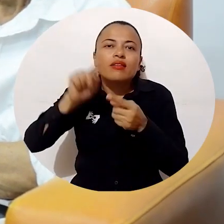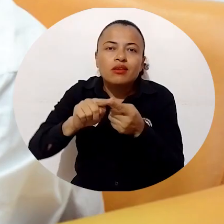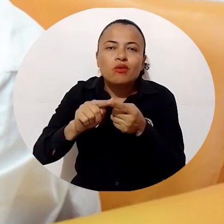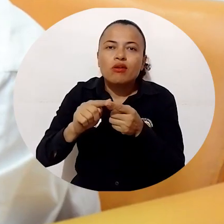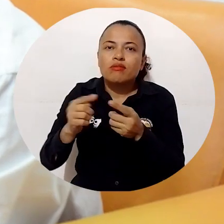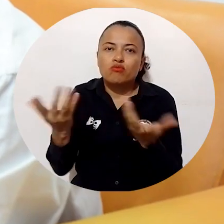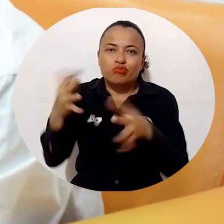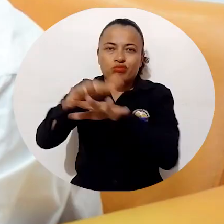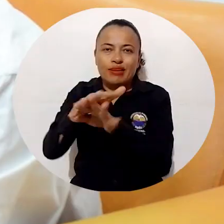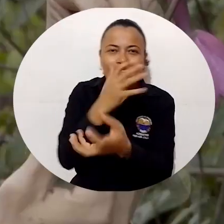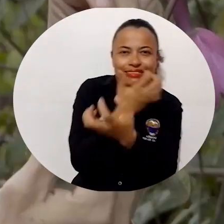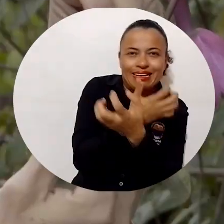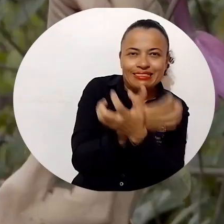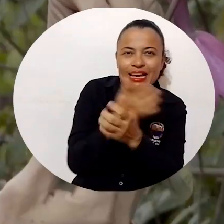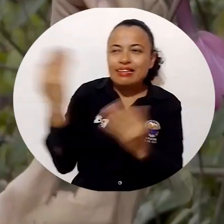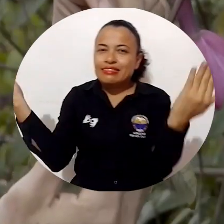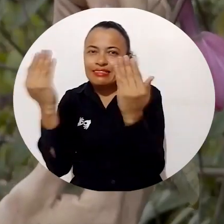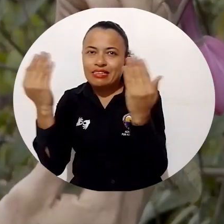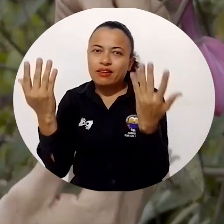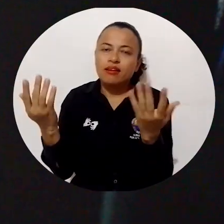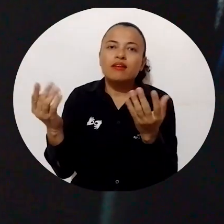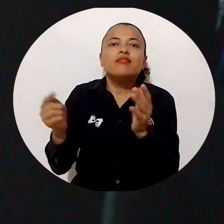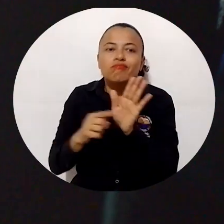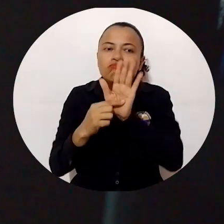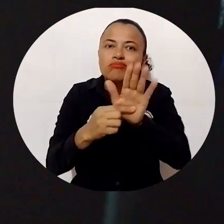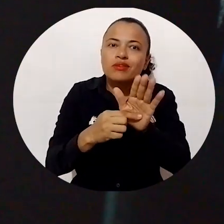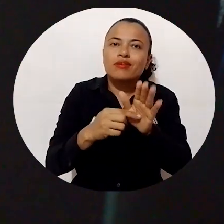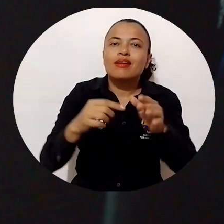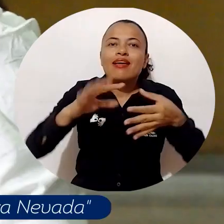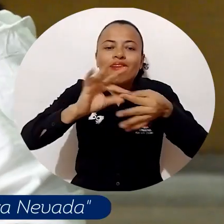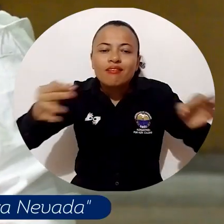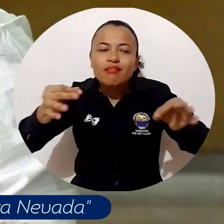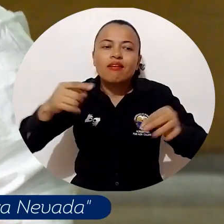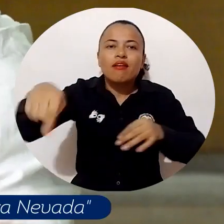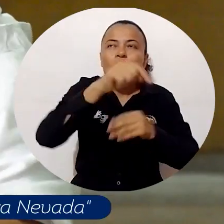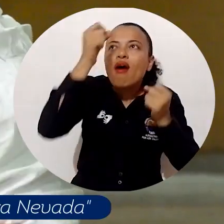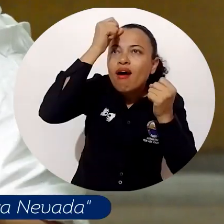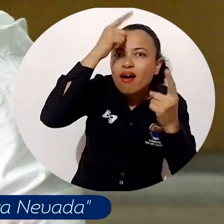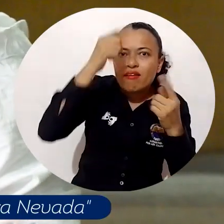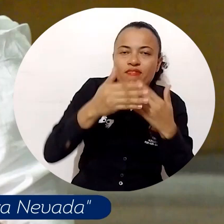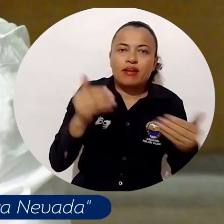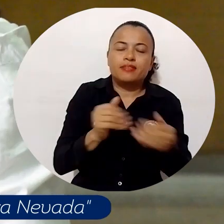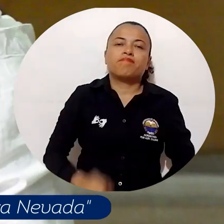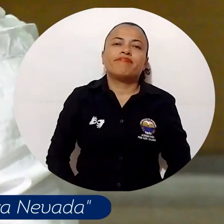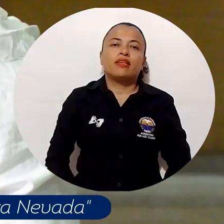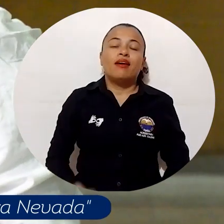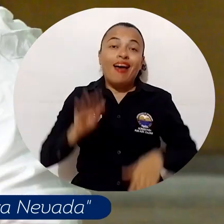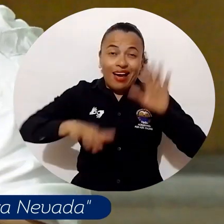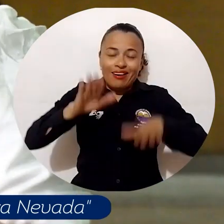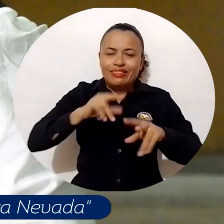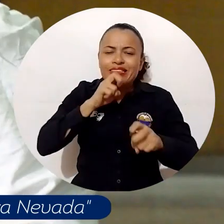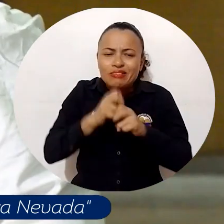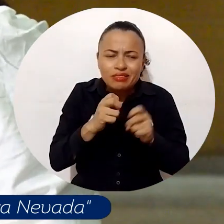para contar historias desde un lenguaje más preciso para las comunidades. A veces se nos es difícil leer toda esa taxonomía o